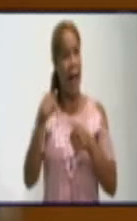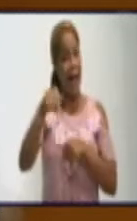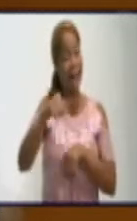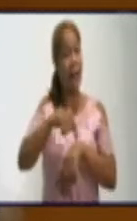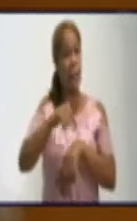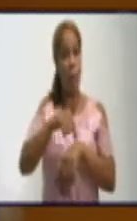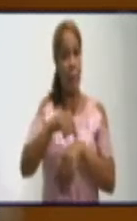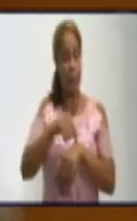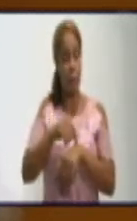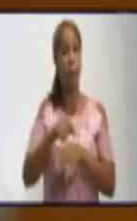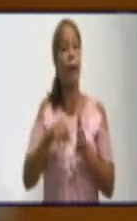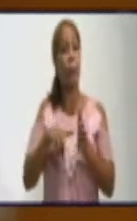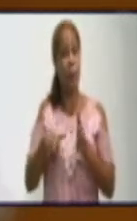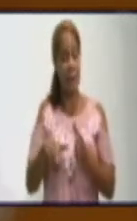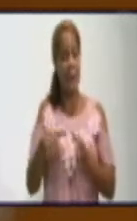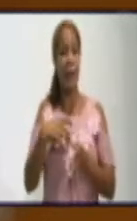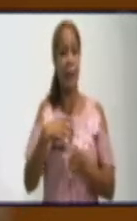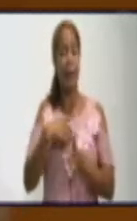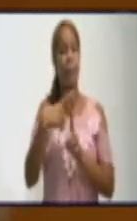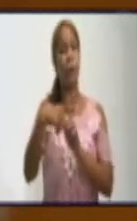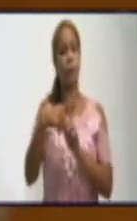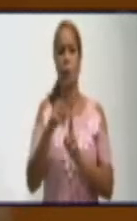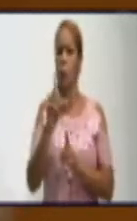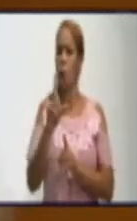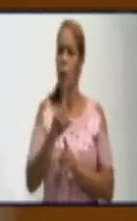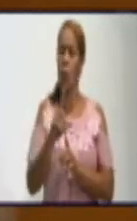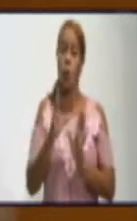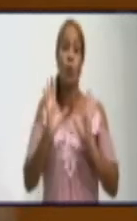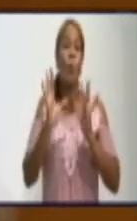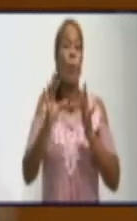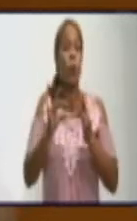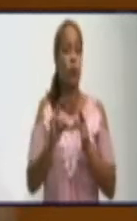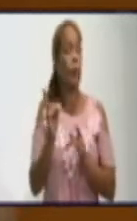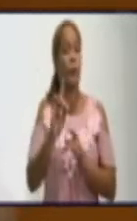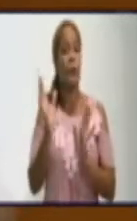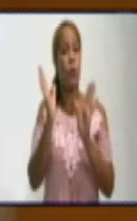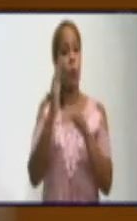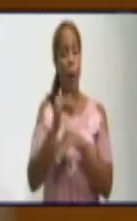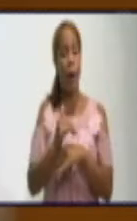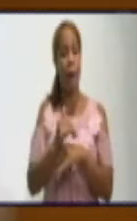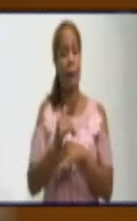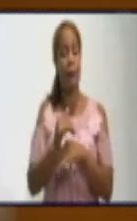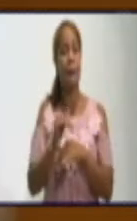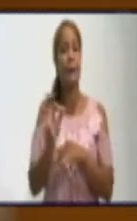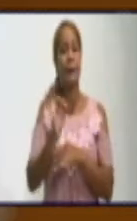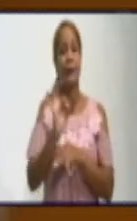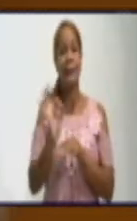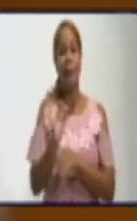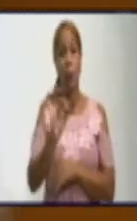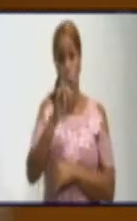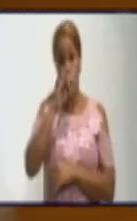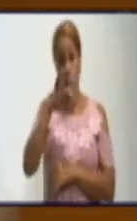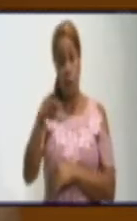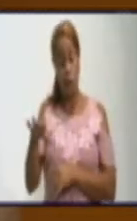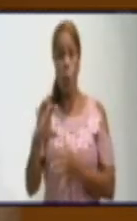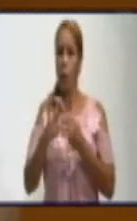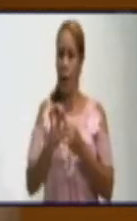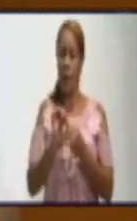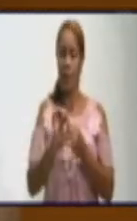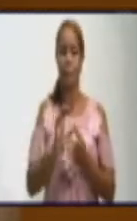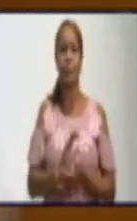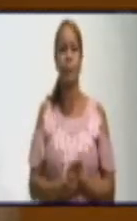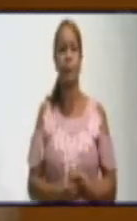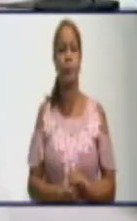provincia es algo muy positivo. No ha habido que lamentar que ningún paciente en la edad pediátrica se haya reportado ni grave ni crítico.